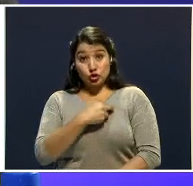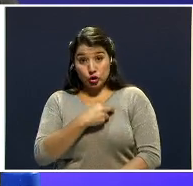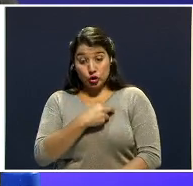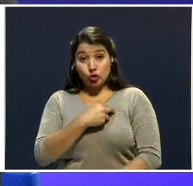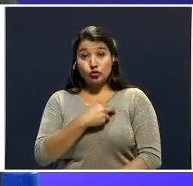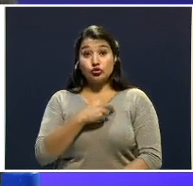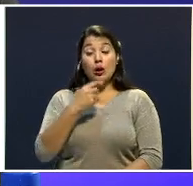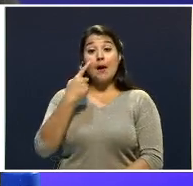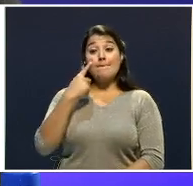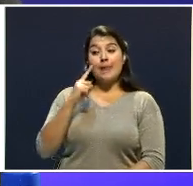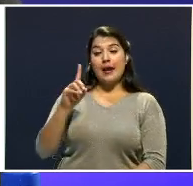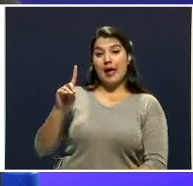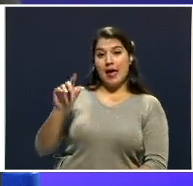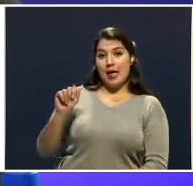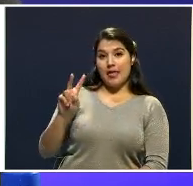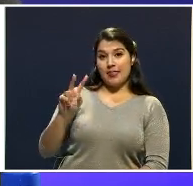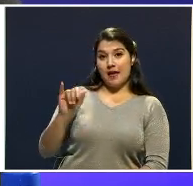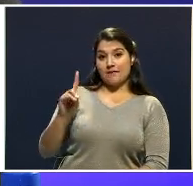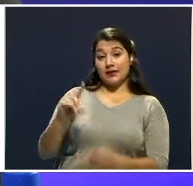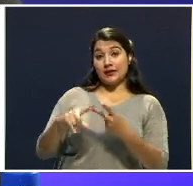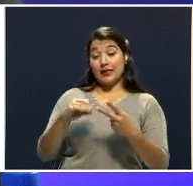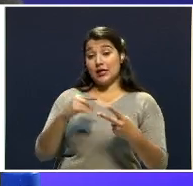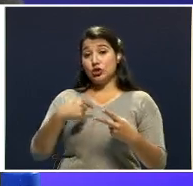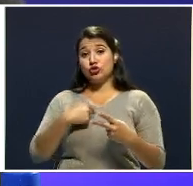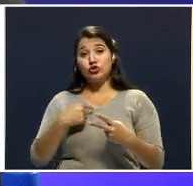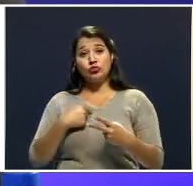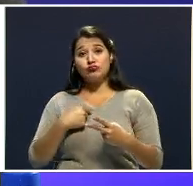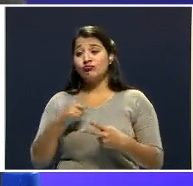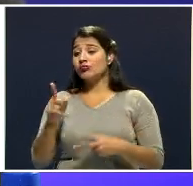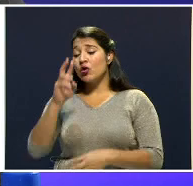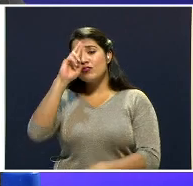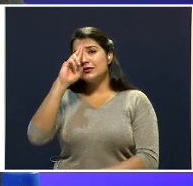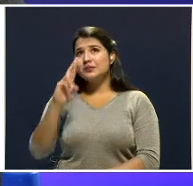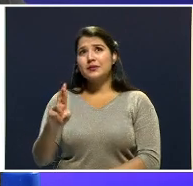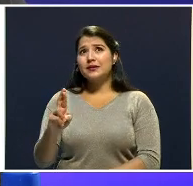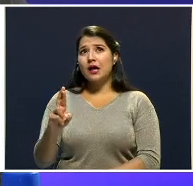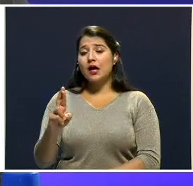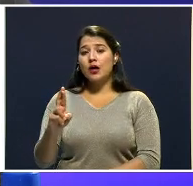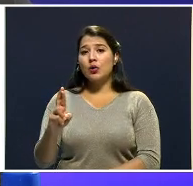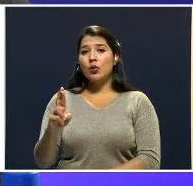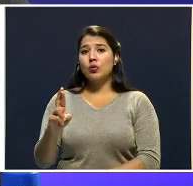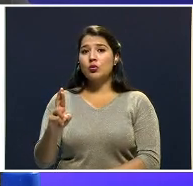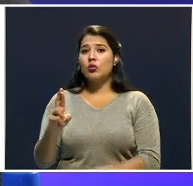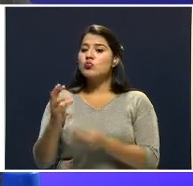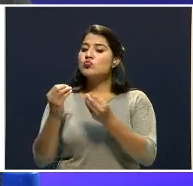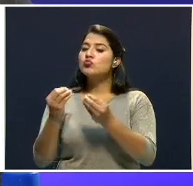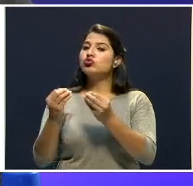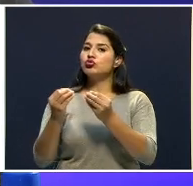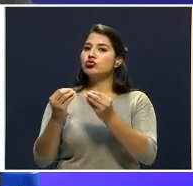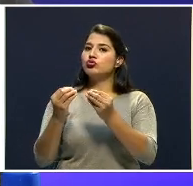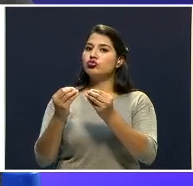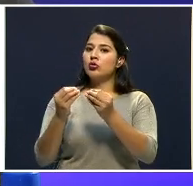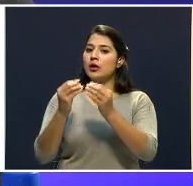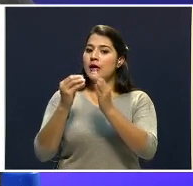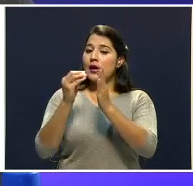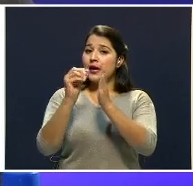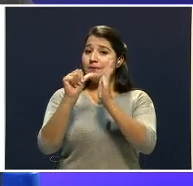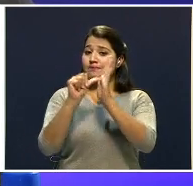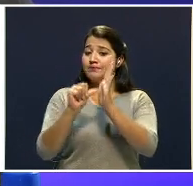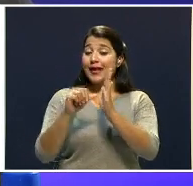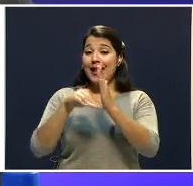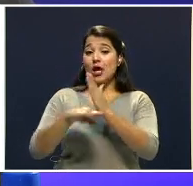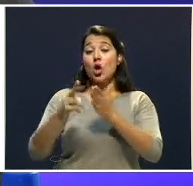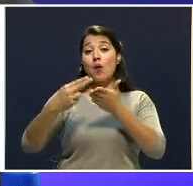David Delgado, como para mí, se violaron una serie de exposiciones de la Convención Interamericana de Derechos Humanos,